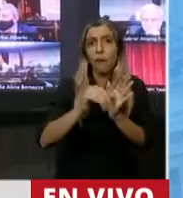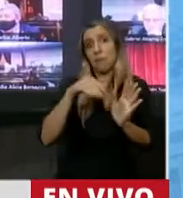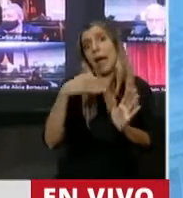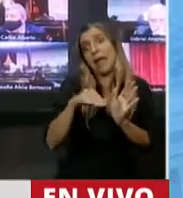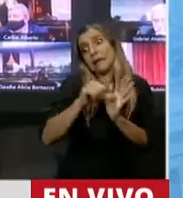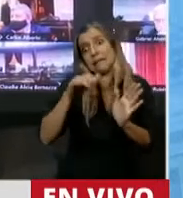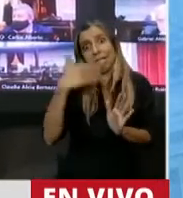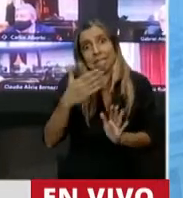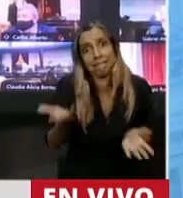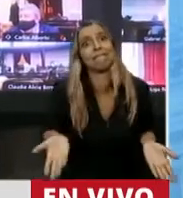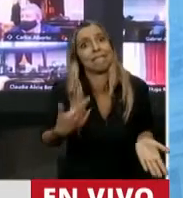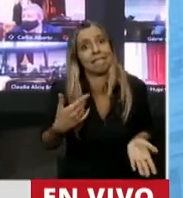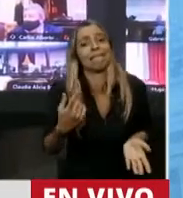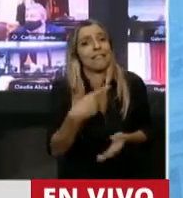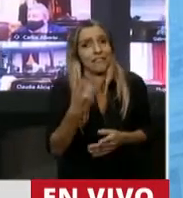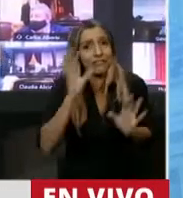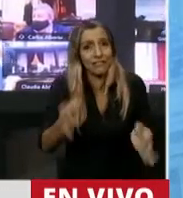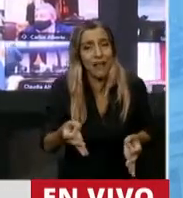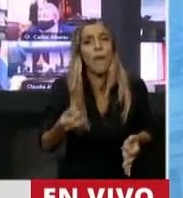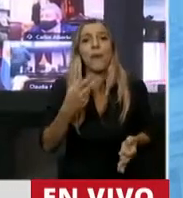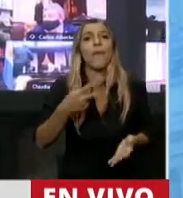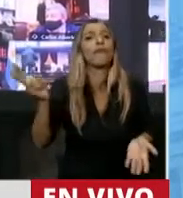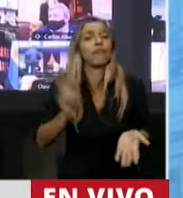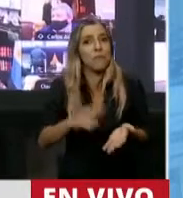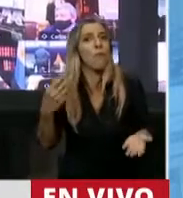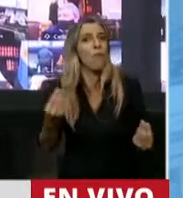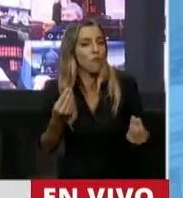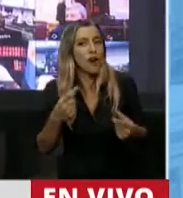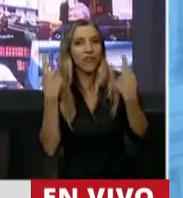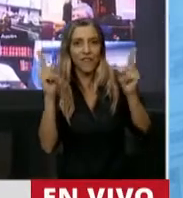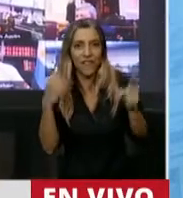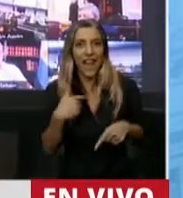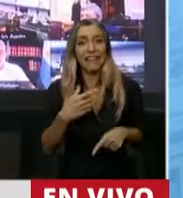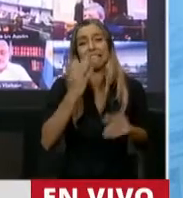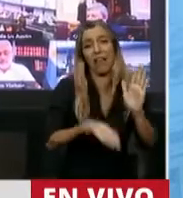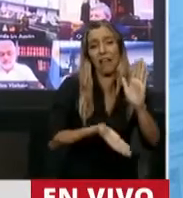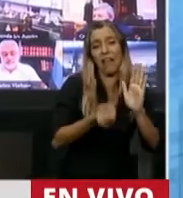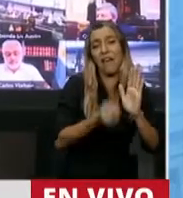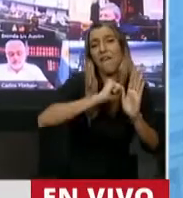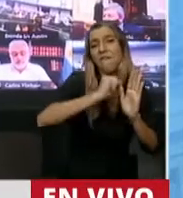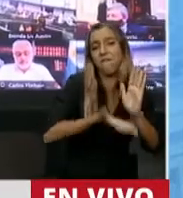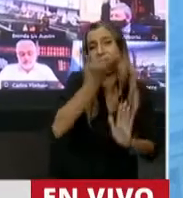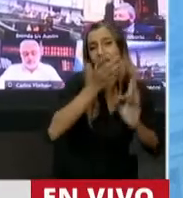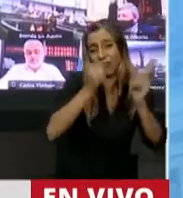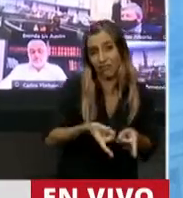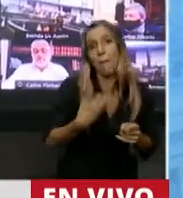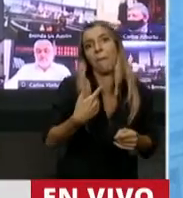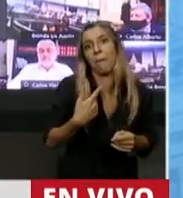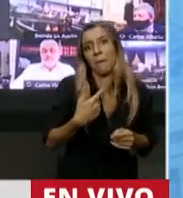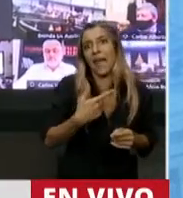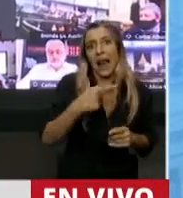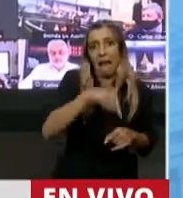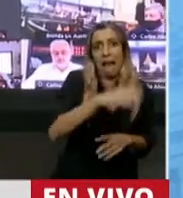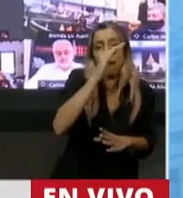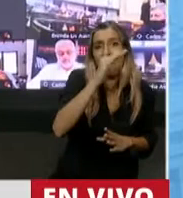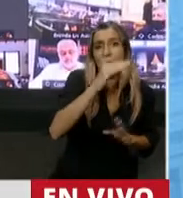cuando acá sería la formal del 106%, donde la inflación es de un dígito, y acá tenemos inflación larga de un dígito, donde este